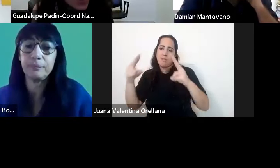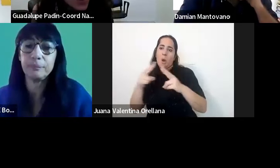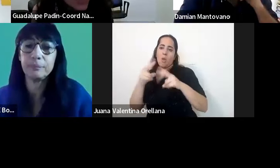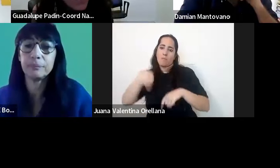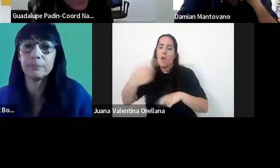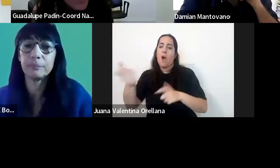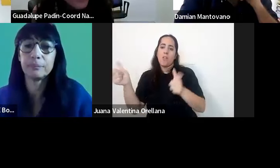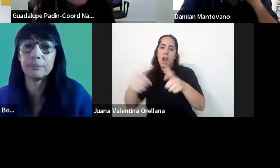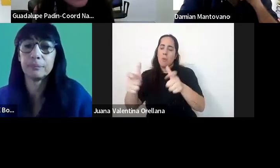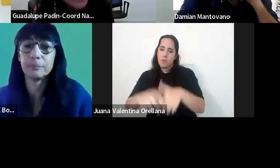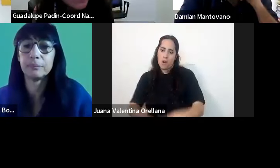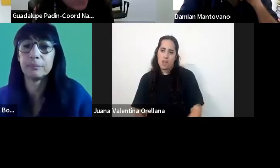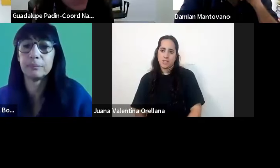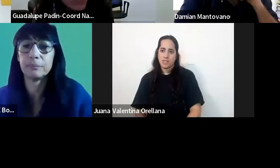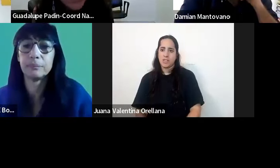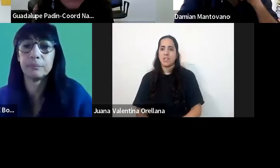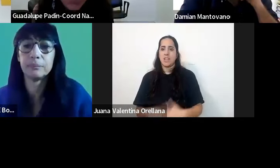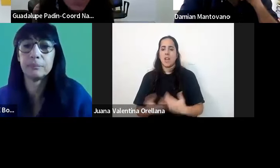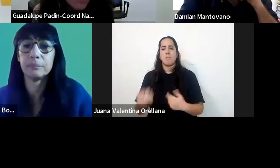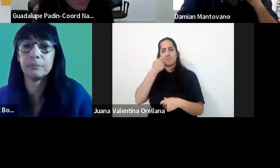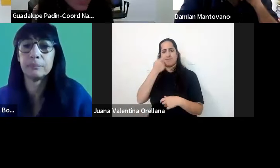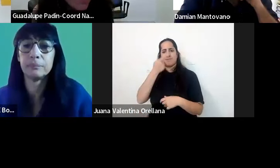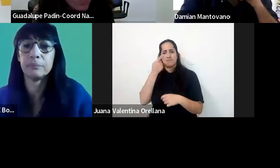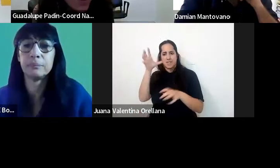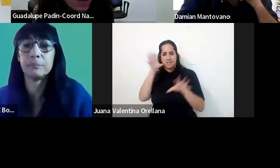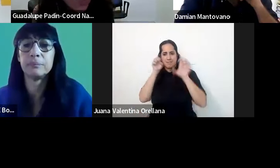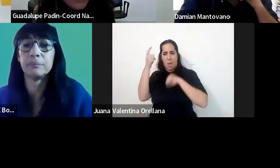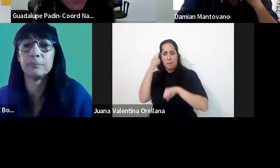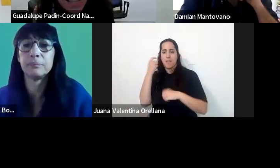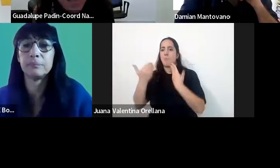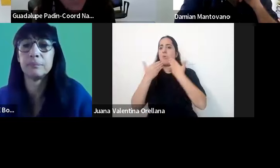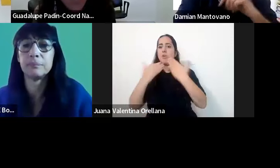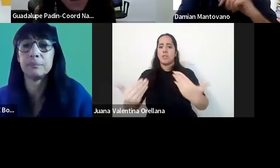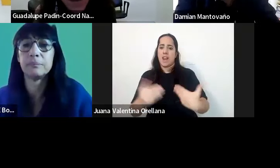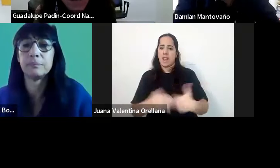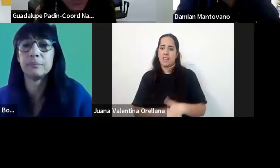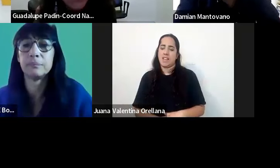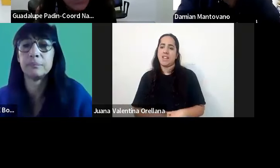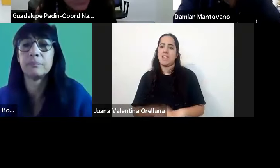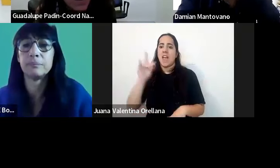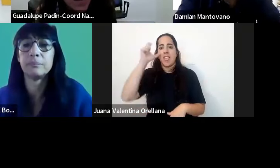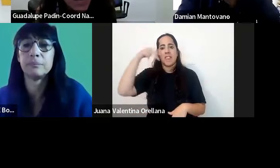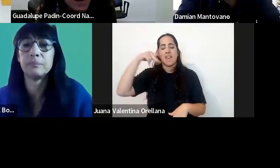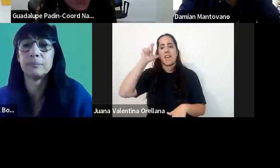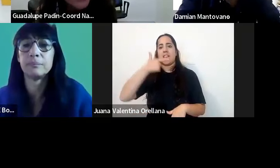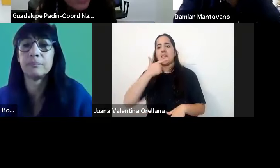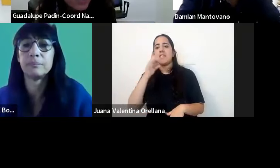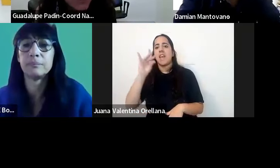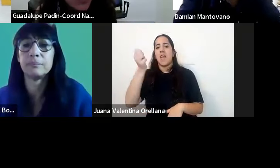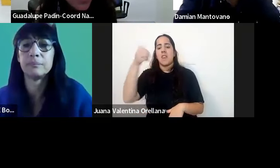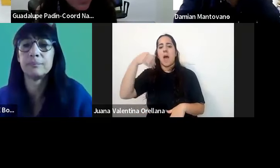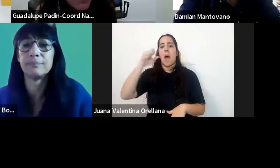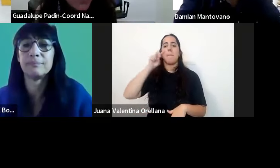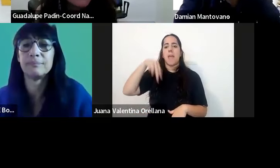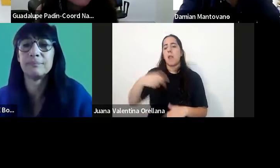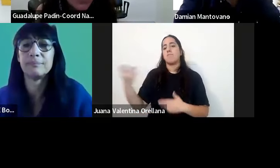pensando juntos que siempre enriquece las propuestas muchísimas gracias particularmente Denise y Damián por habernos acompañado en este